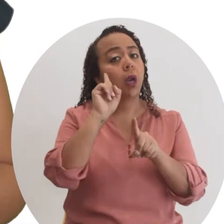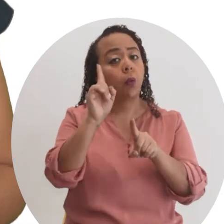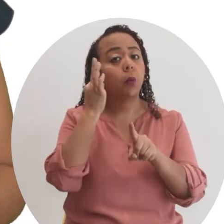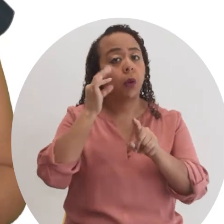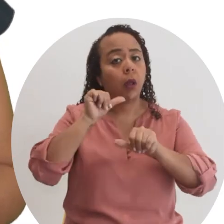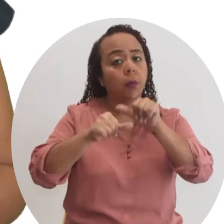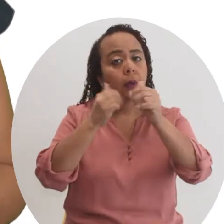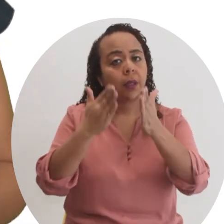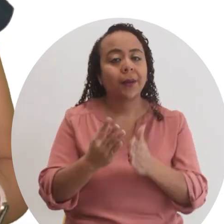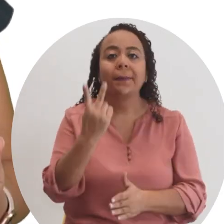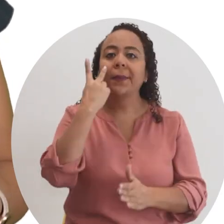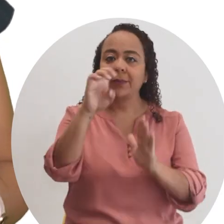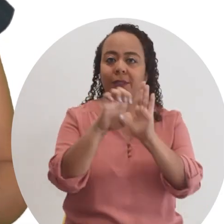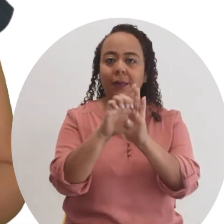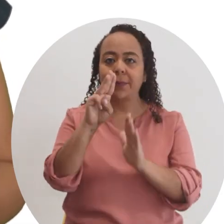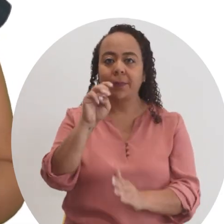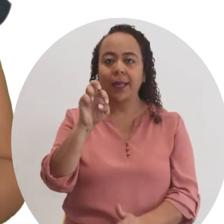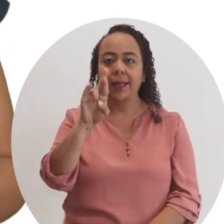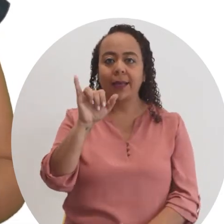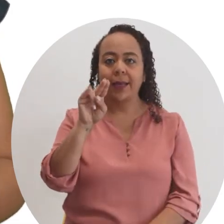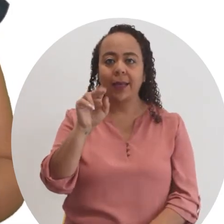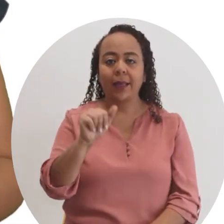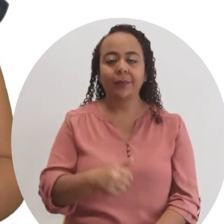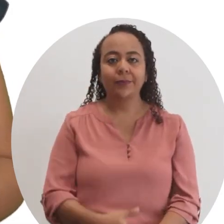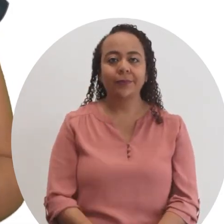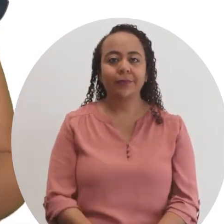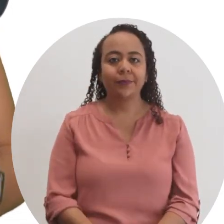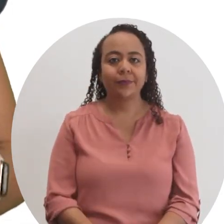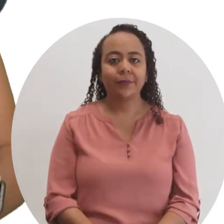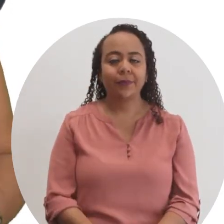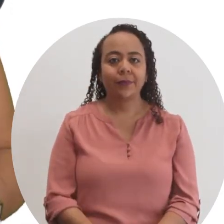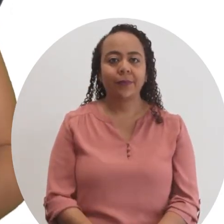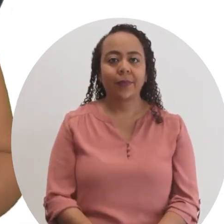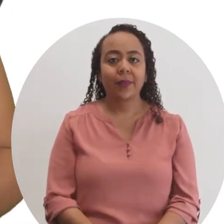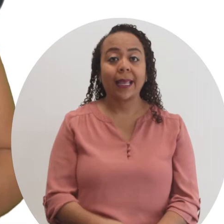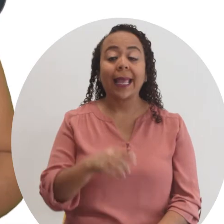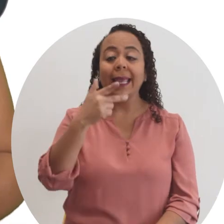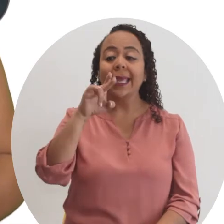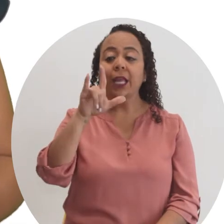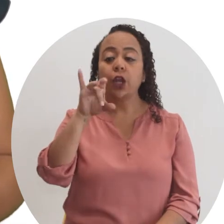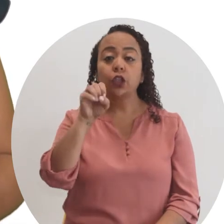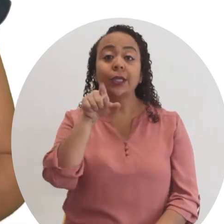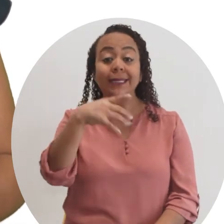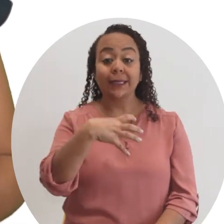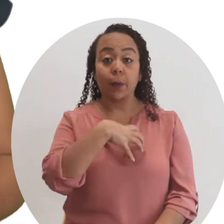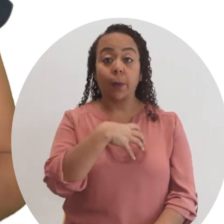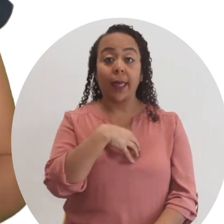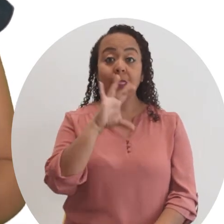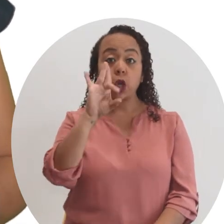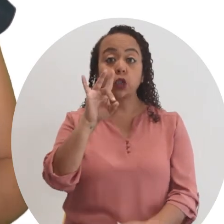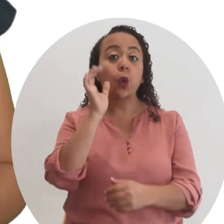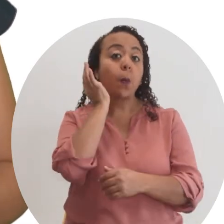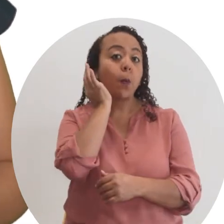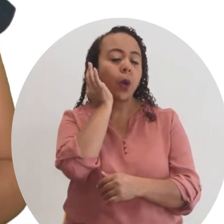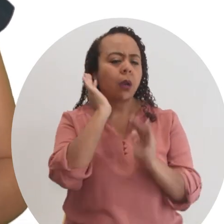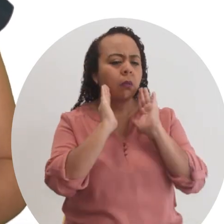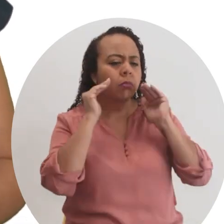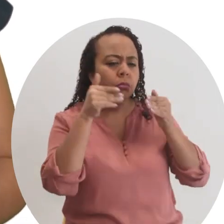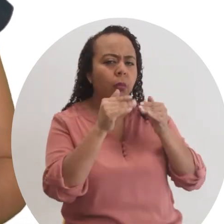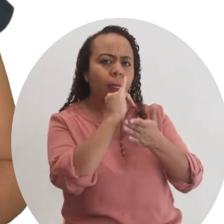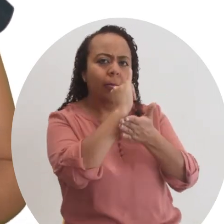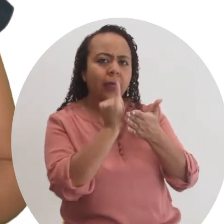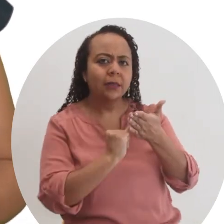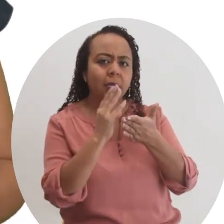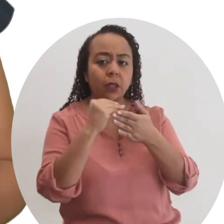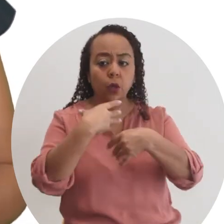para una emprendedora. Veamos el ejemplo de Marina. Hilos Dorados es un negocio propiedad de ocho mujeres que se